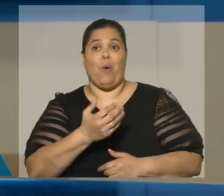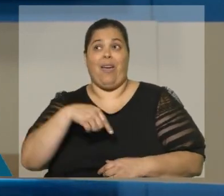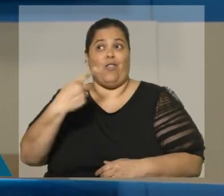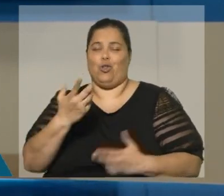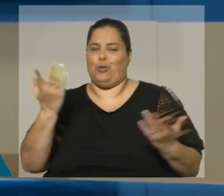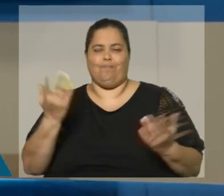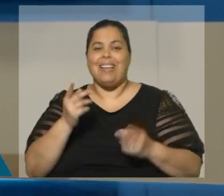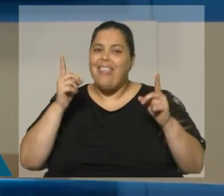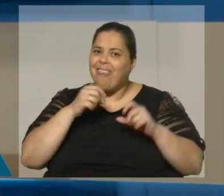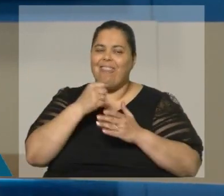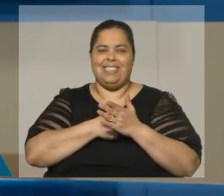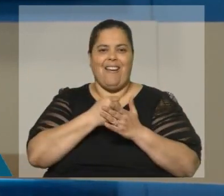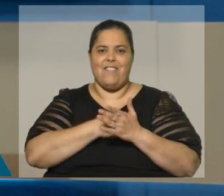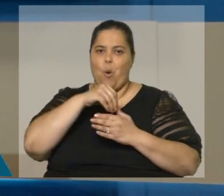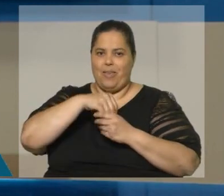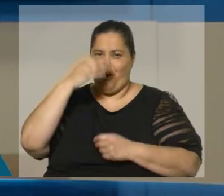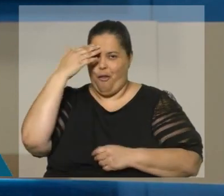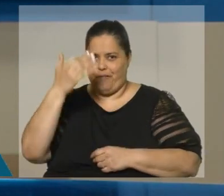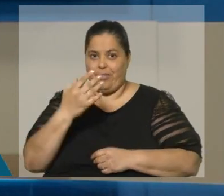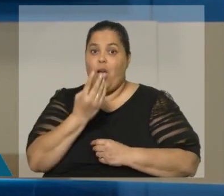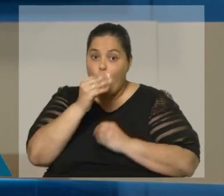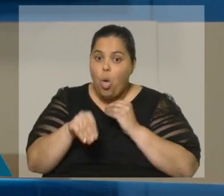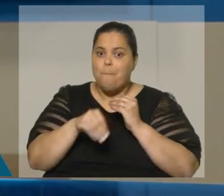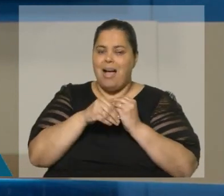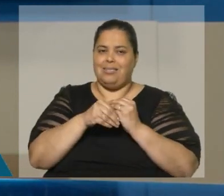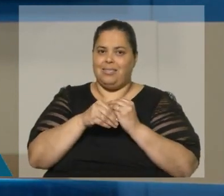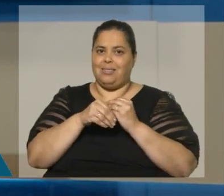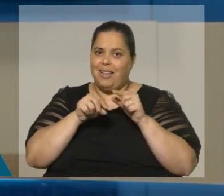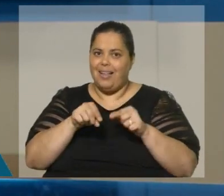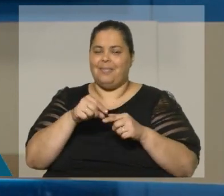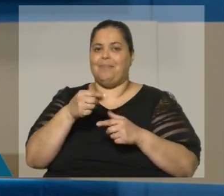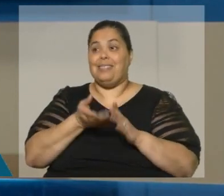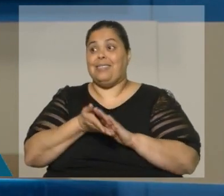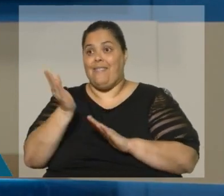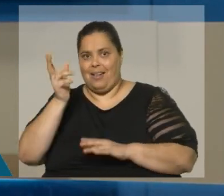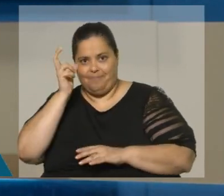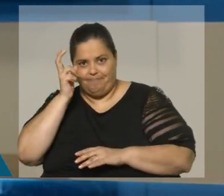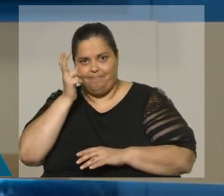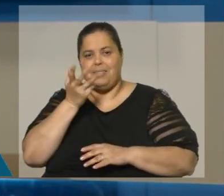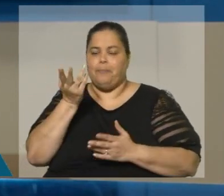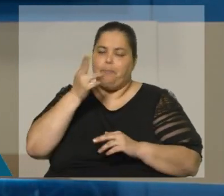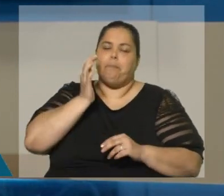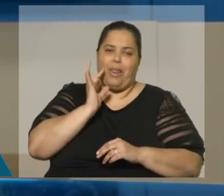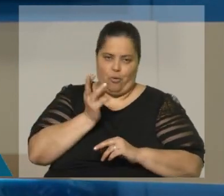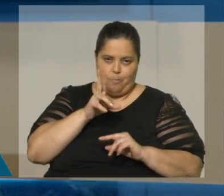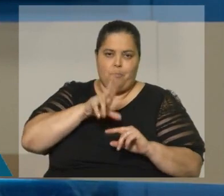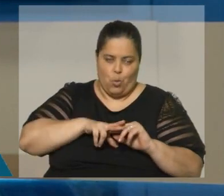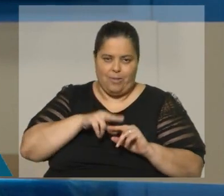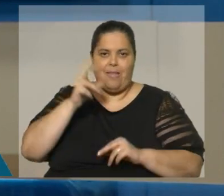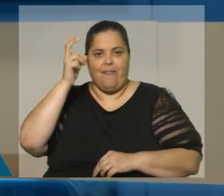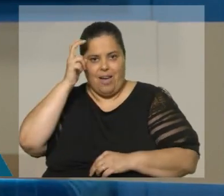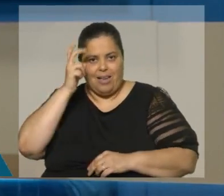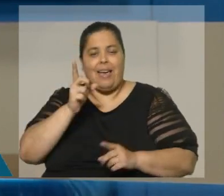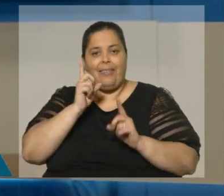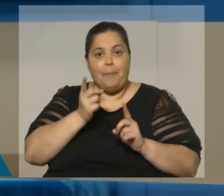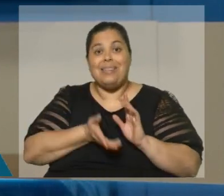y es un desafío para el Frente. Uno más que se suma a la salida de Vázquez, al fallecimiento de Vázquez, y